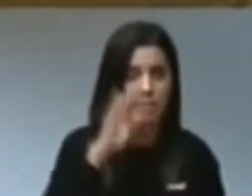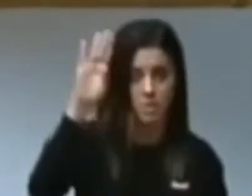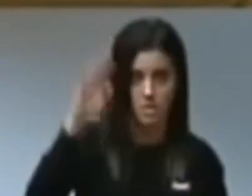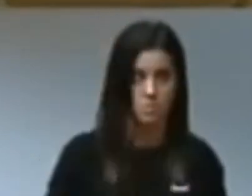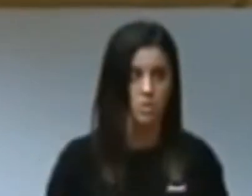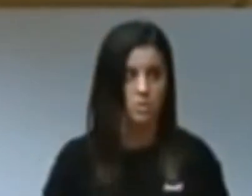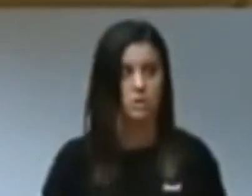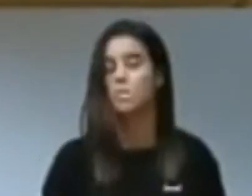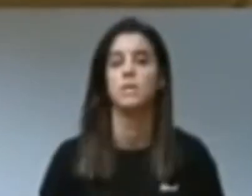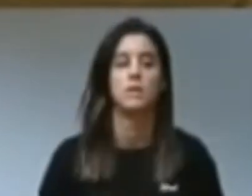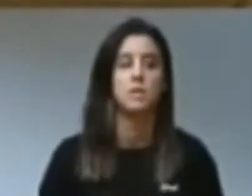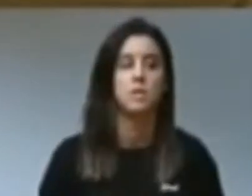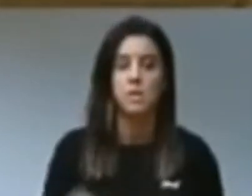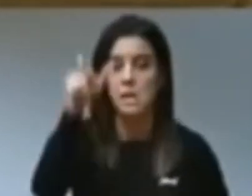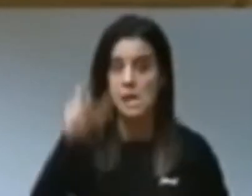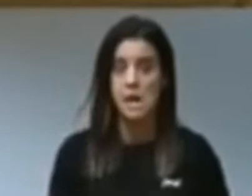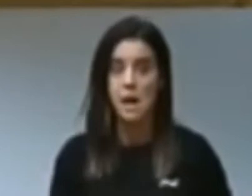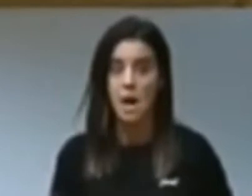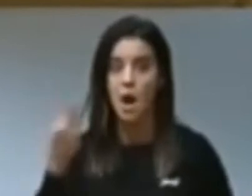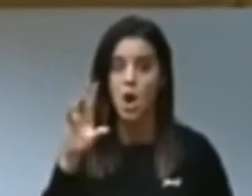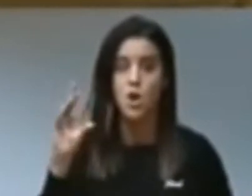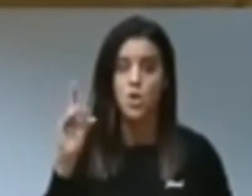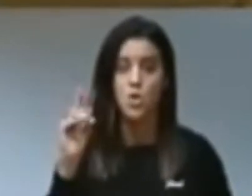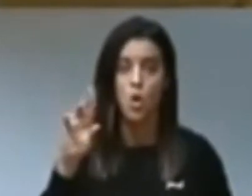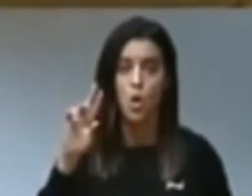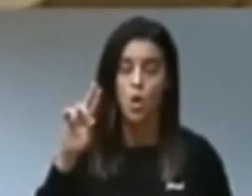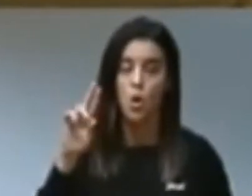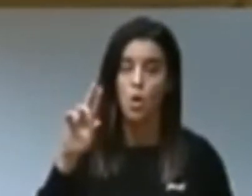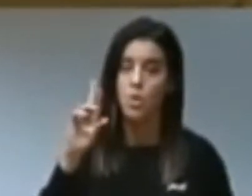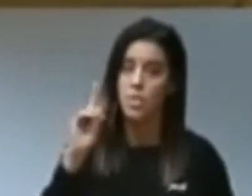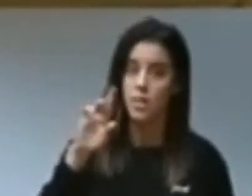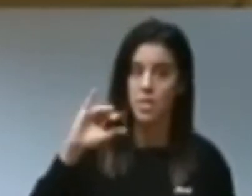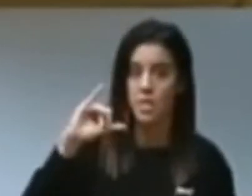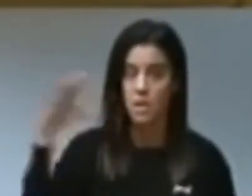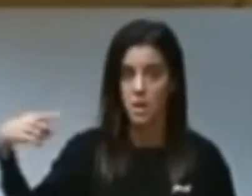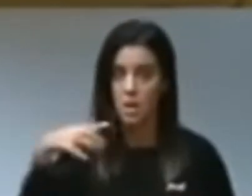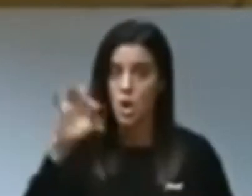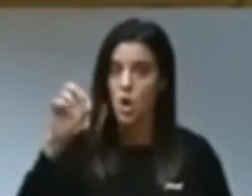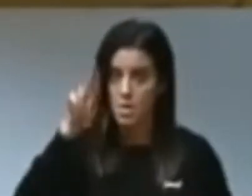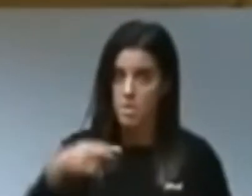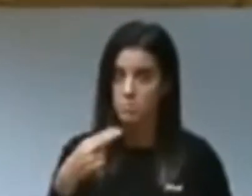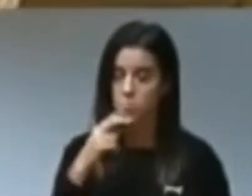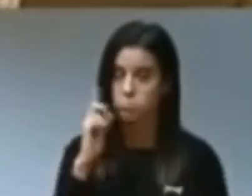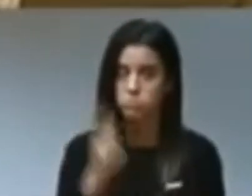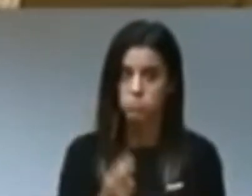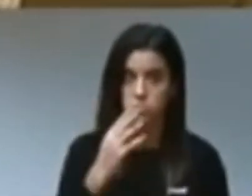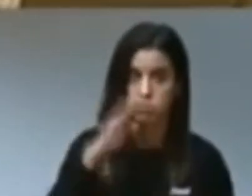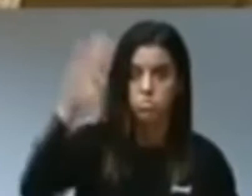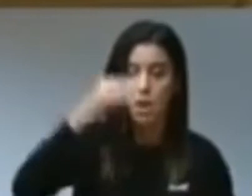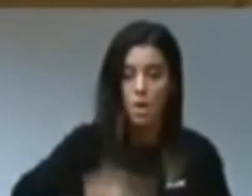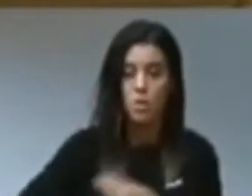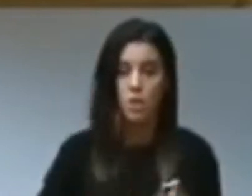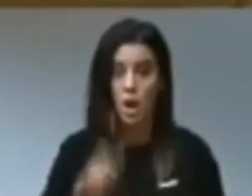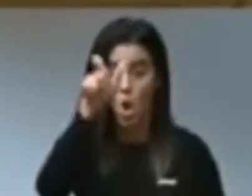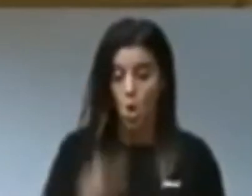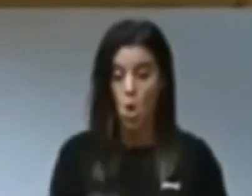No sé, su protegido, le protegieron públicamente a Rodrigo Lanza, reconocido antifascista también, mató a un hombre por llevar